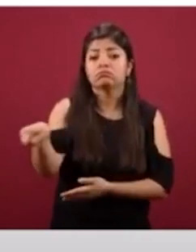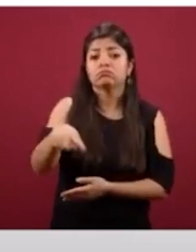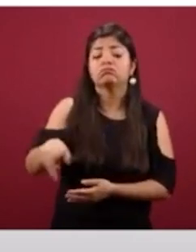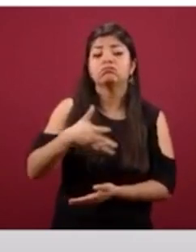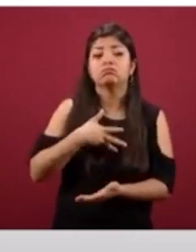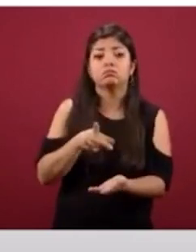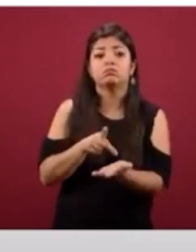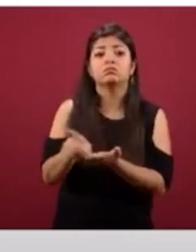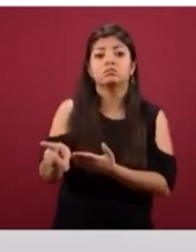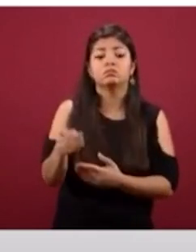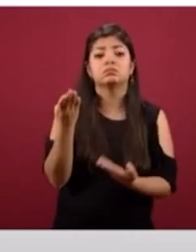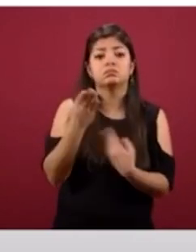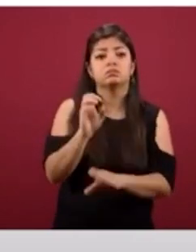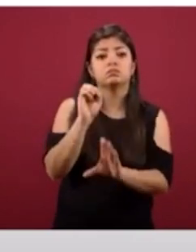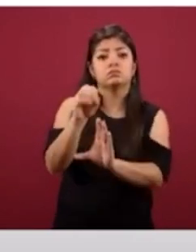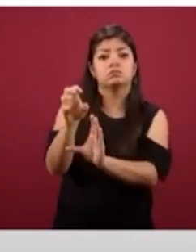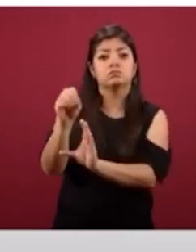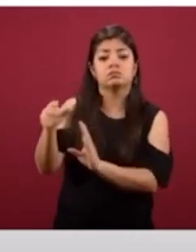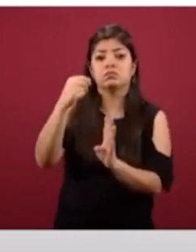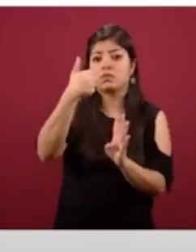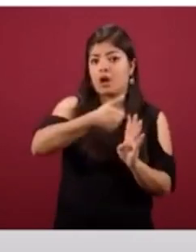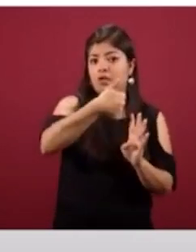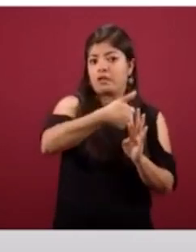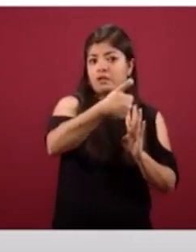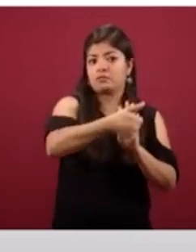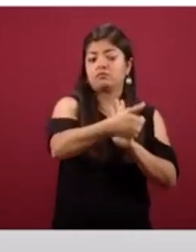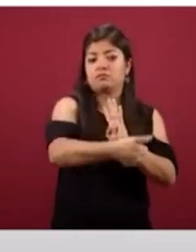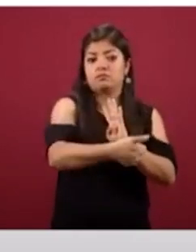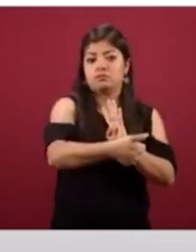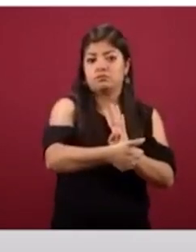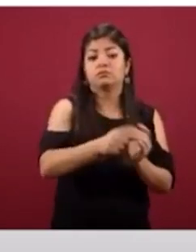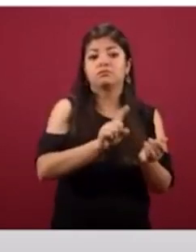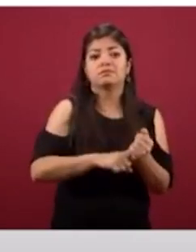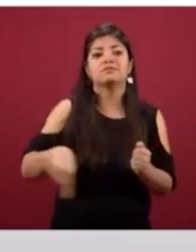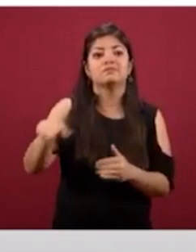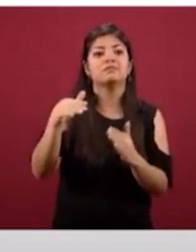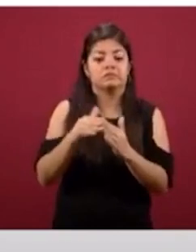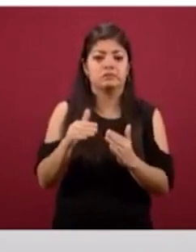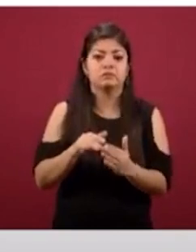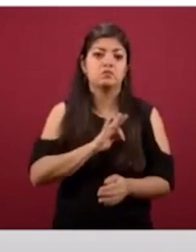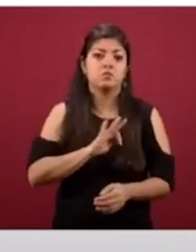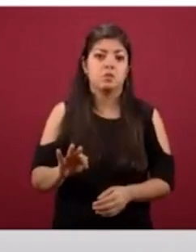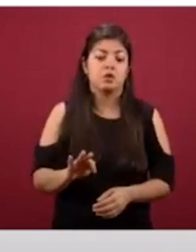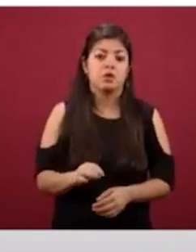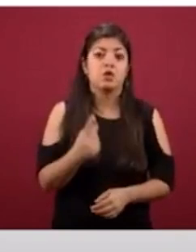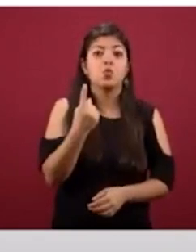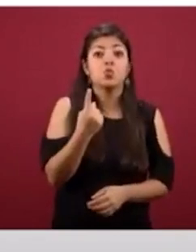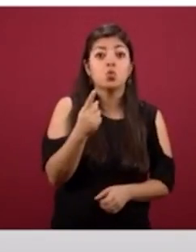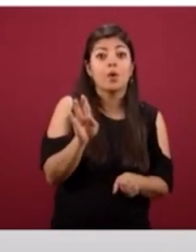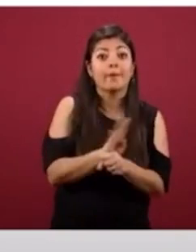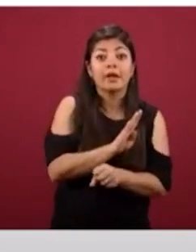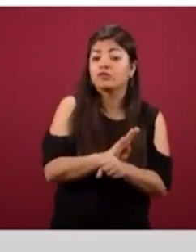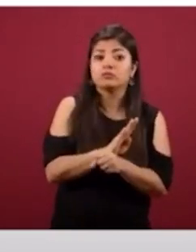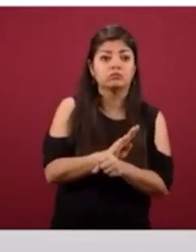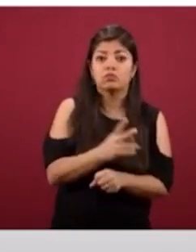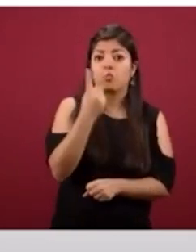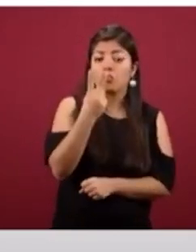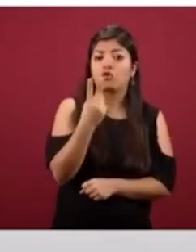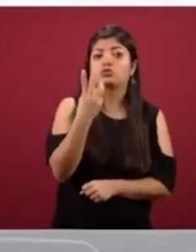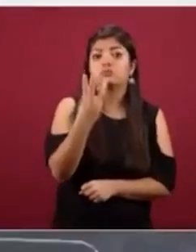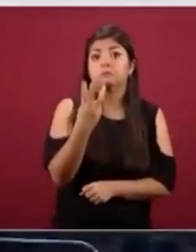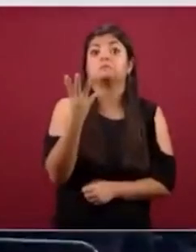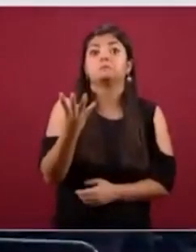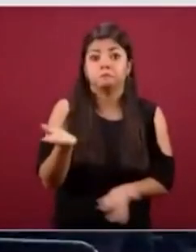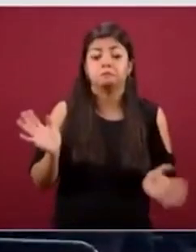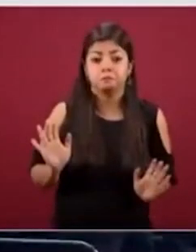a todas las transferencias. Esto significa que en los hogares pobres se pueden recibir más de un beneficio en estos